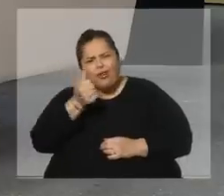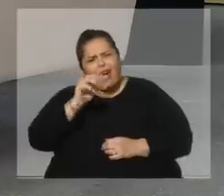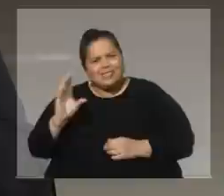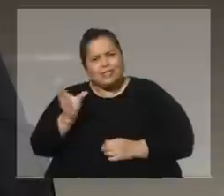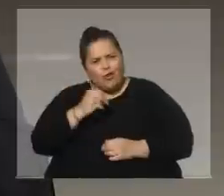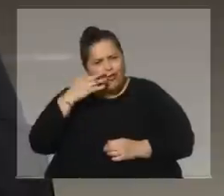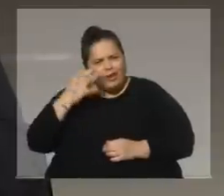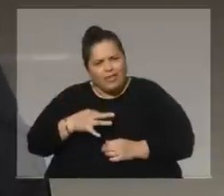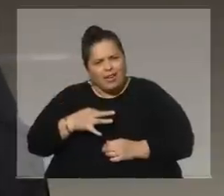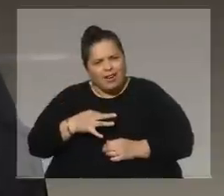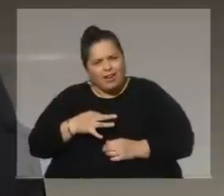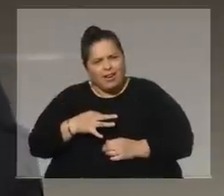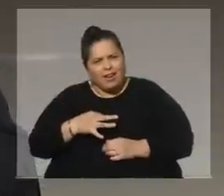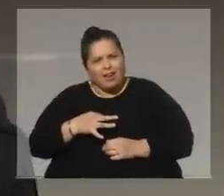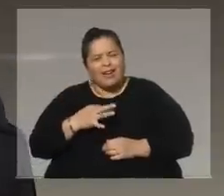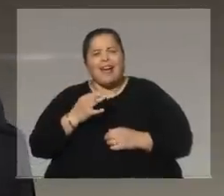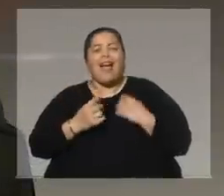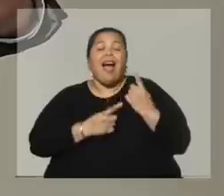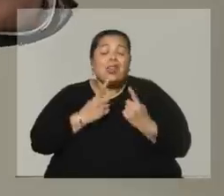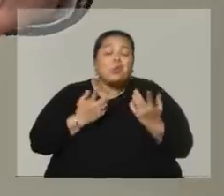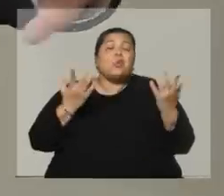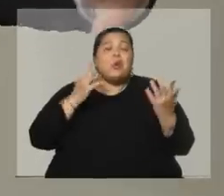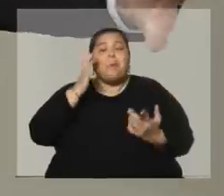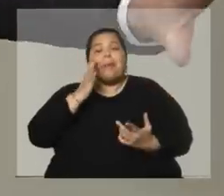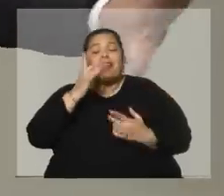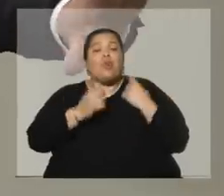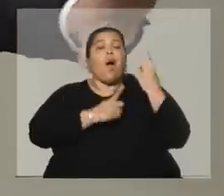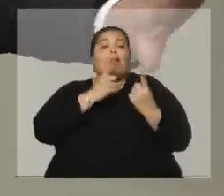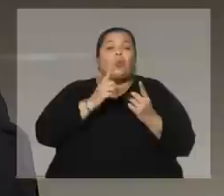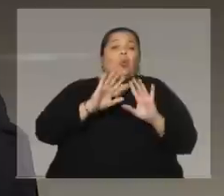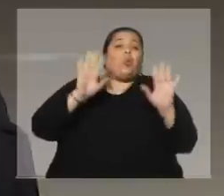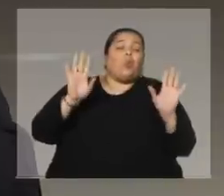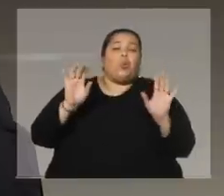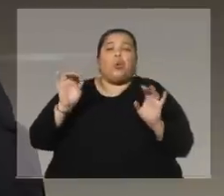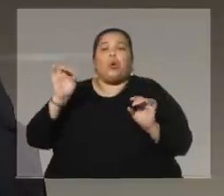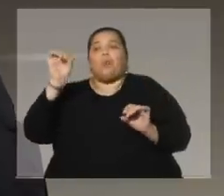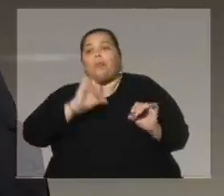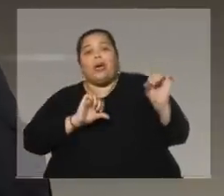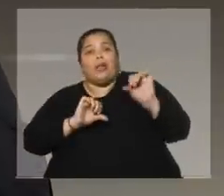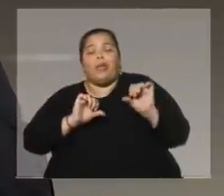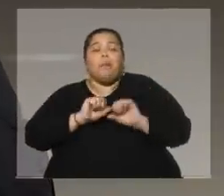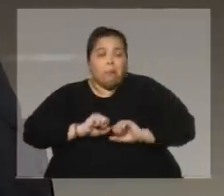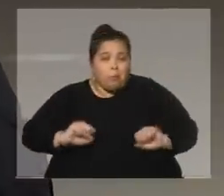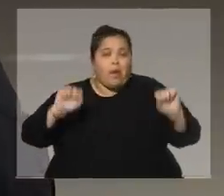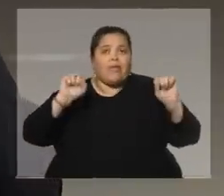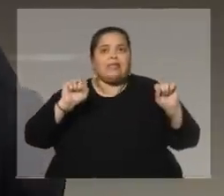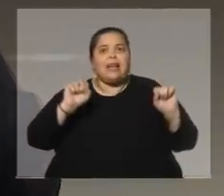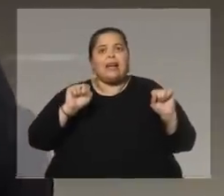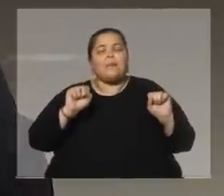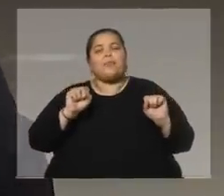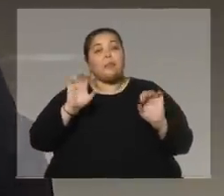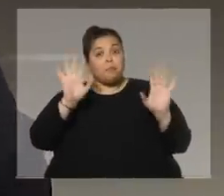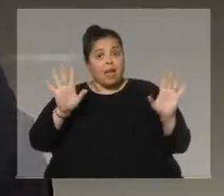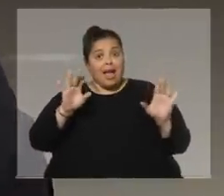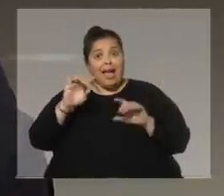¿Verdad? Tendrás tus derrotas que no las tienes por qué contar. Pero mirá, el éxito y el